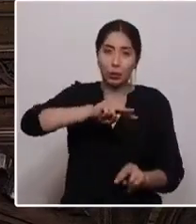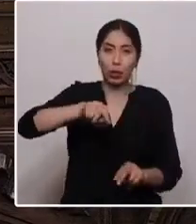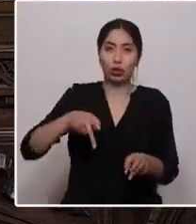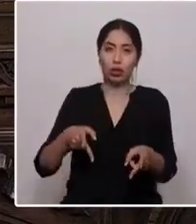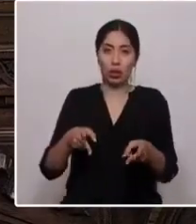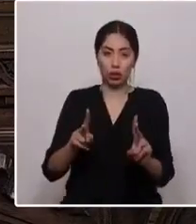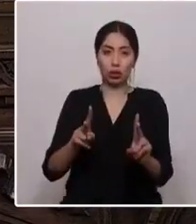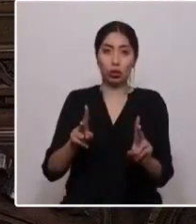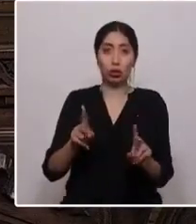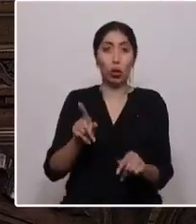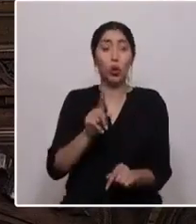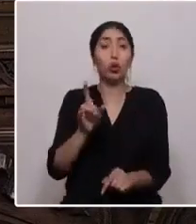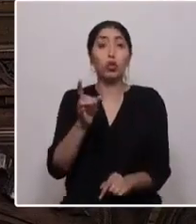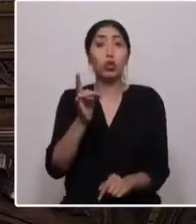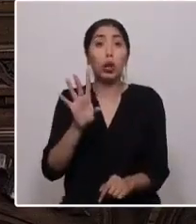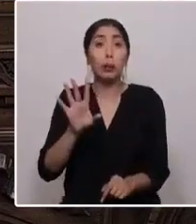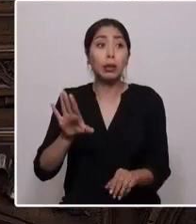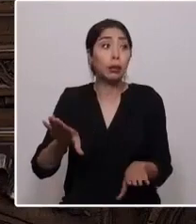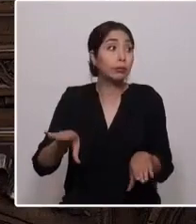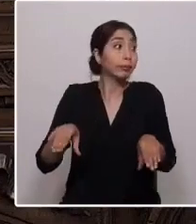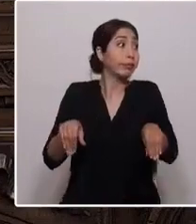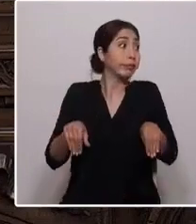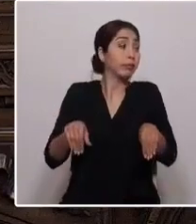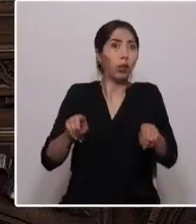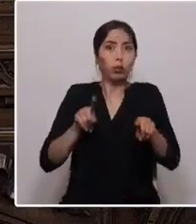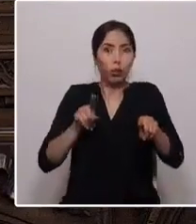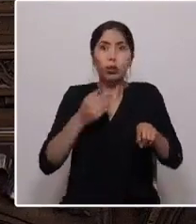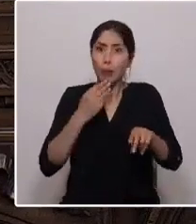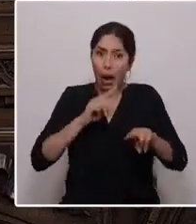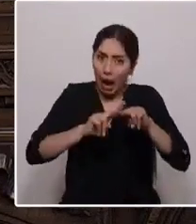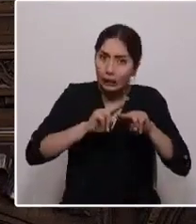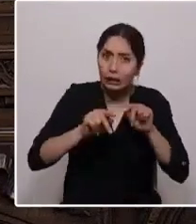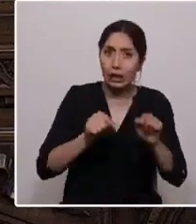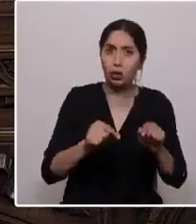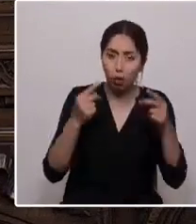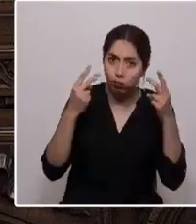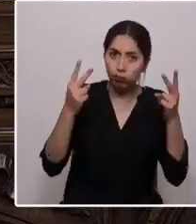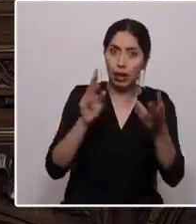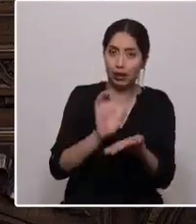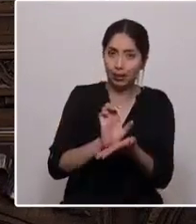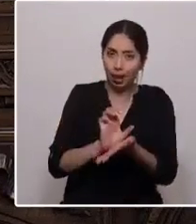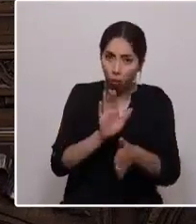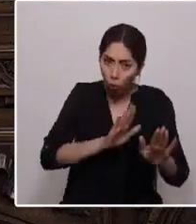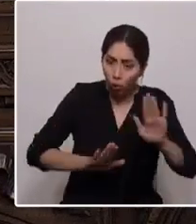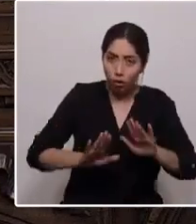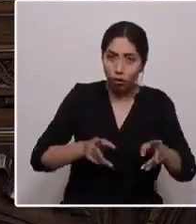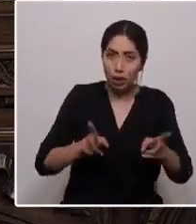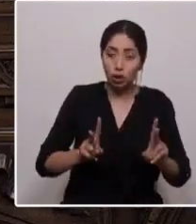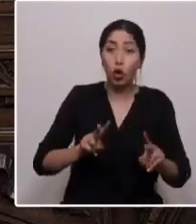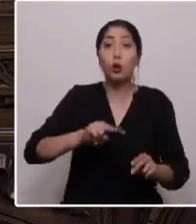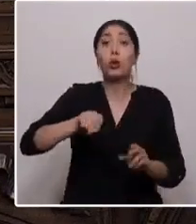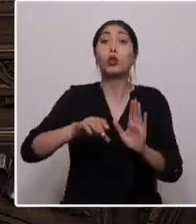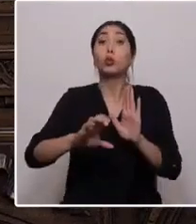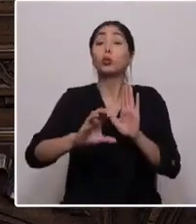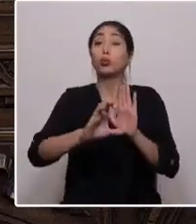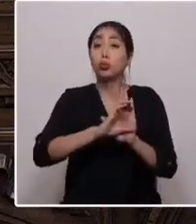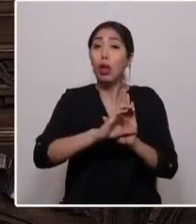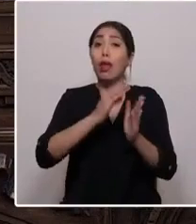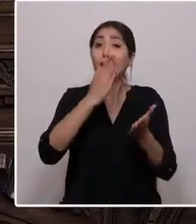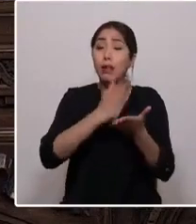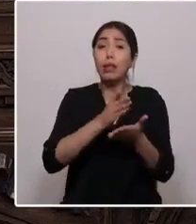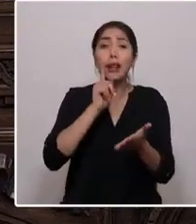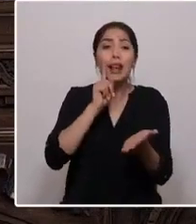absteniéndose de actuar, sino que también haciéndolo. Nuestra Constitución debe recoger un principio de equilibrio,